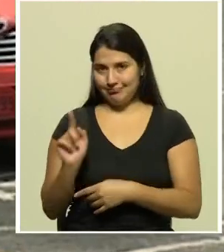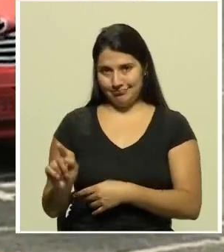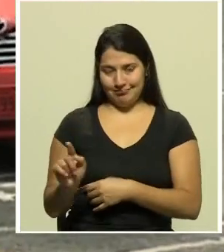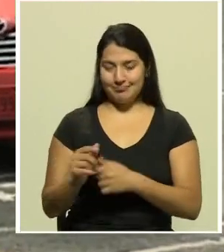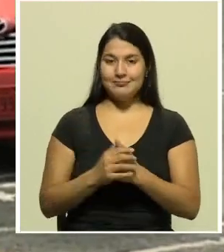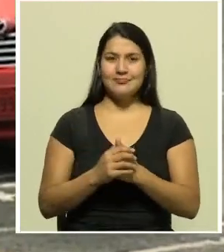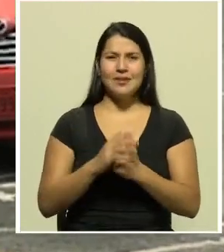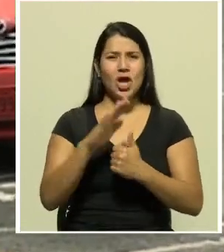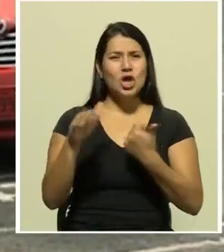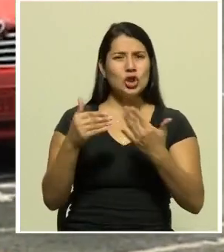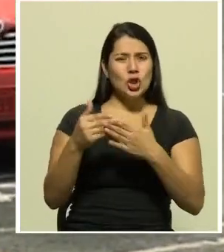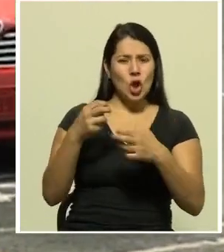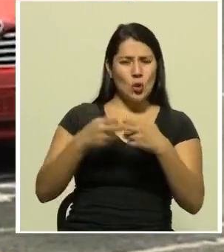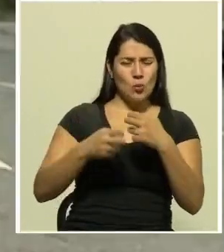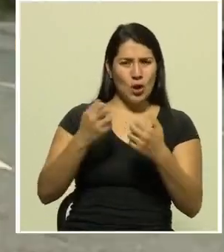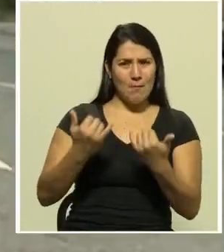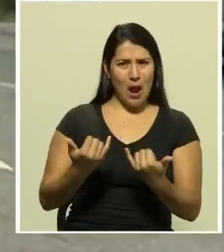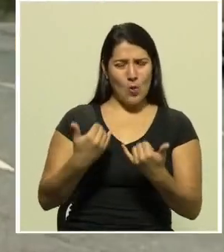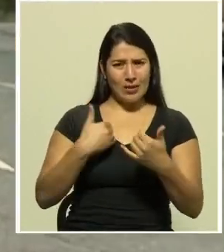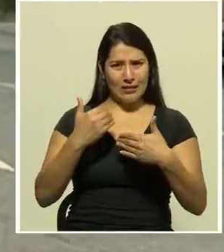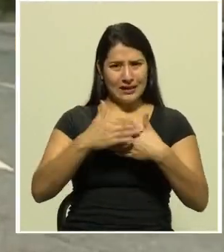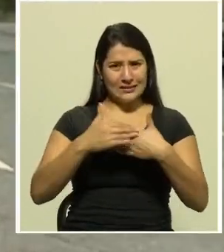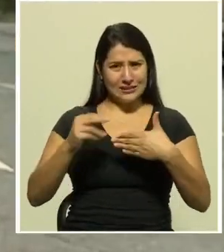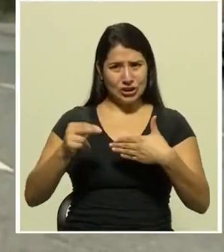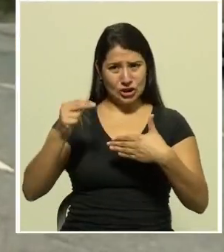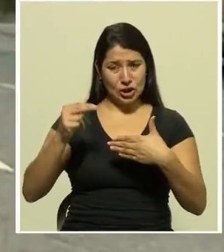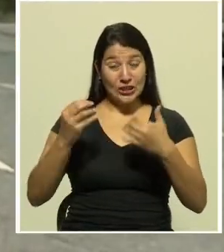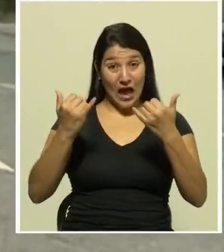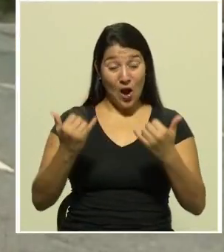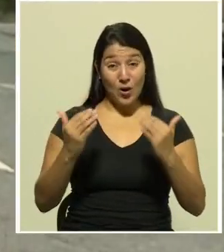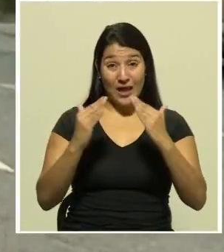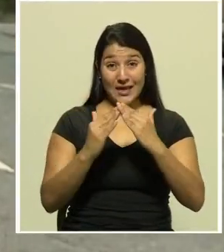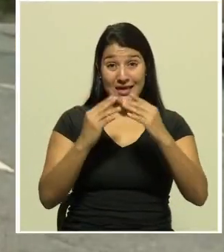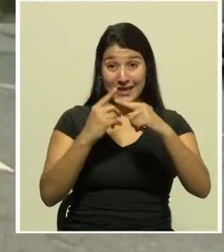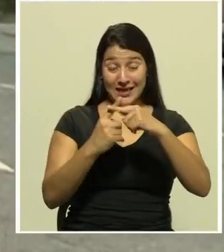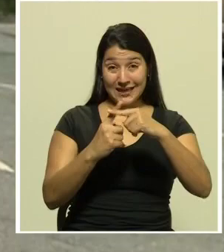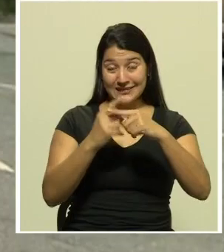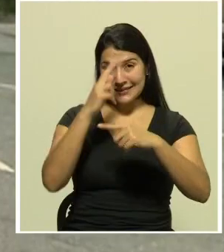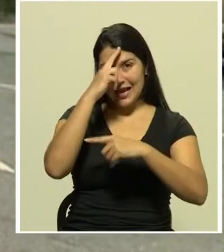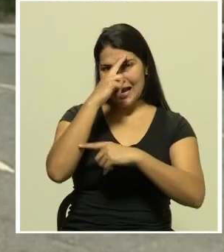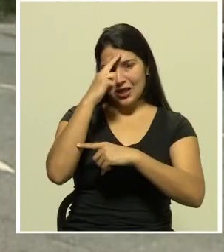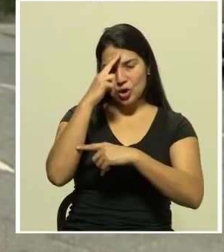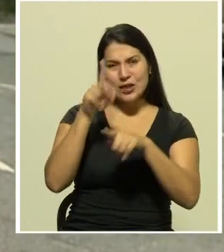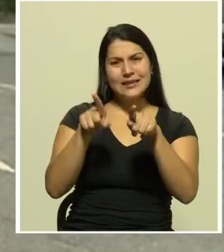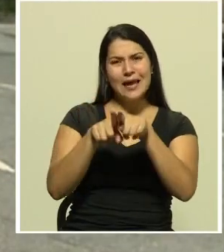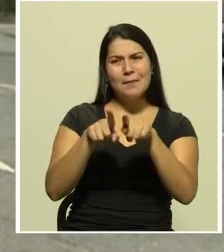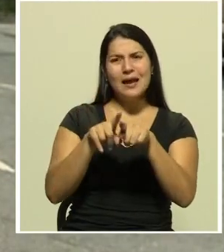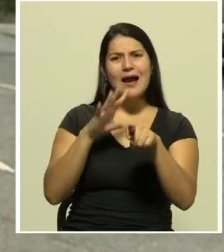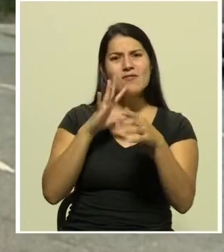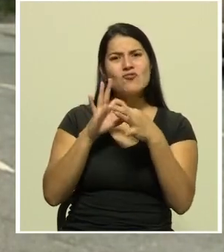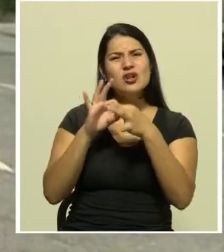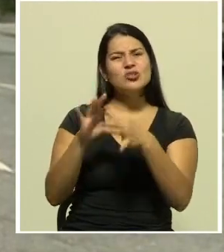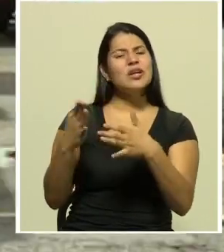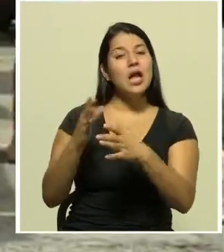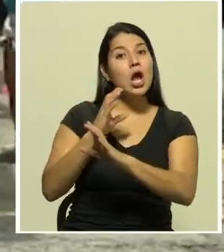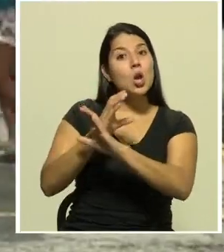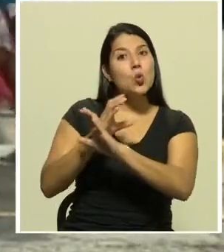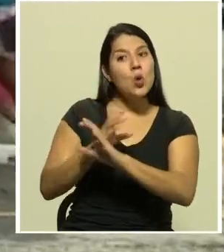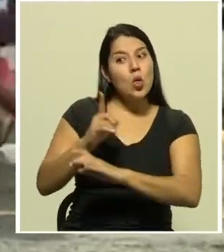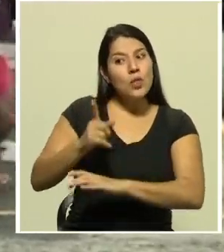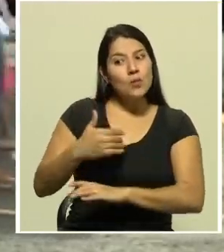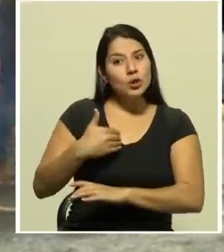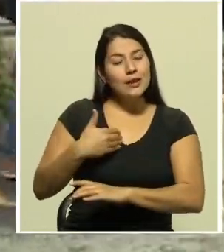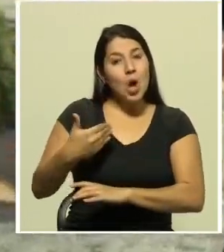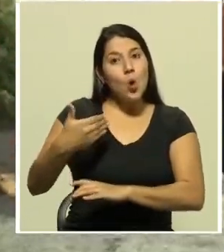todo el problema que se vive en la zona norte, la Iglesia Católica también hizo referencia a lo que es el cuidado que debe existir a la hora de